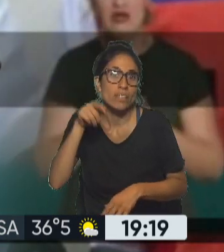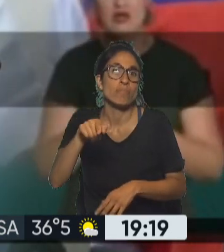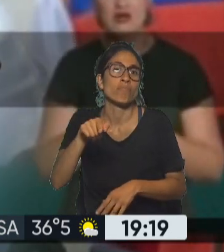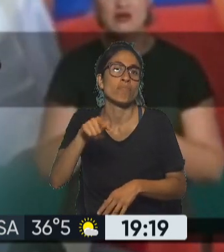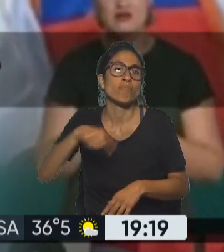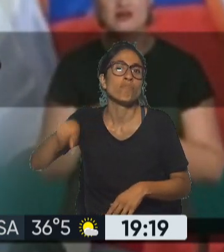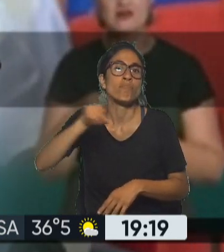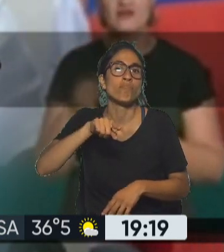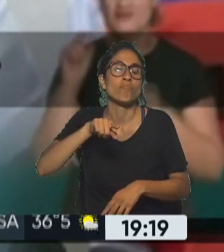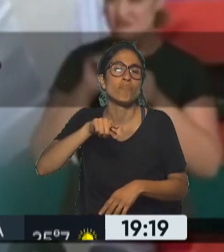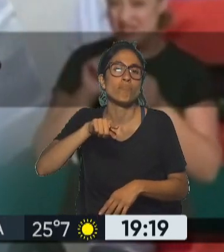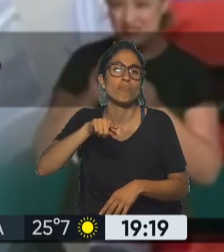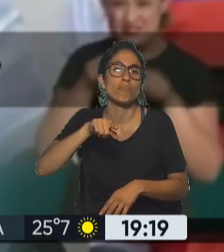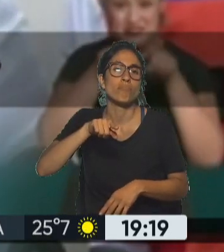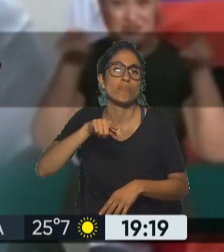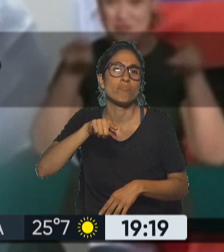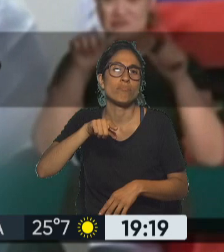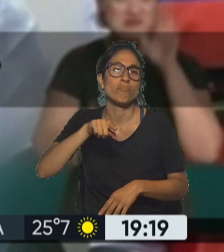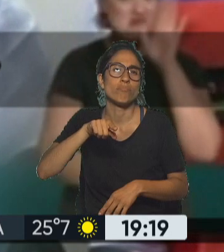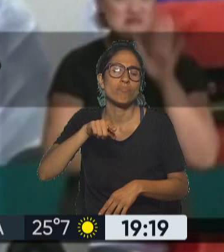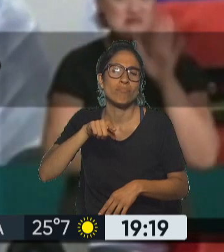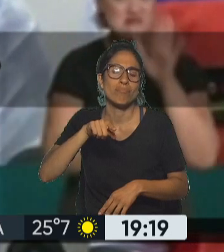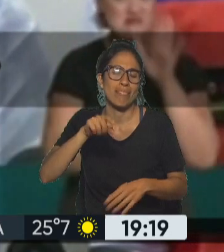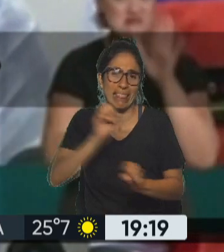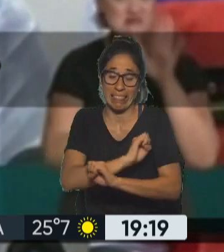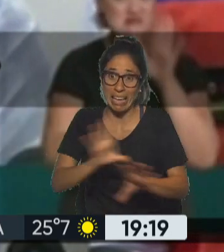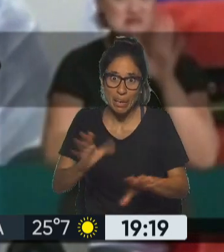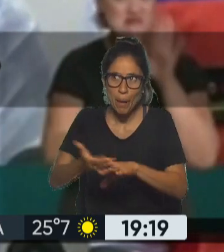hicieron lo que nunca fue hecho en la historia de este país